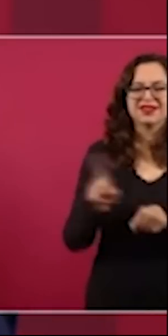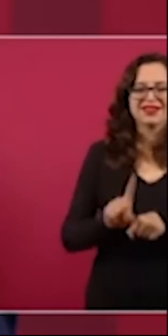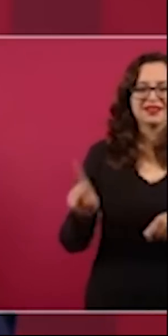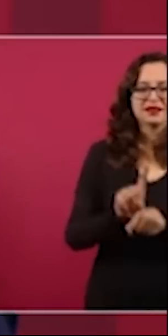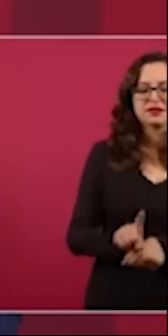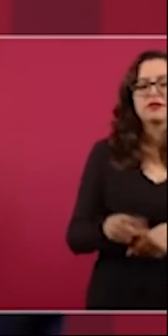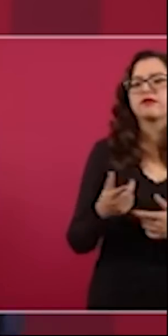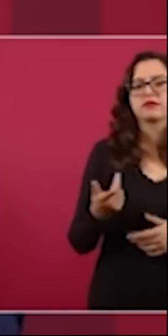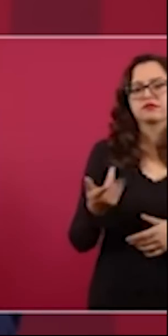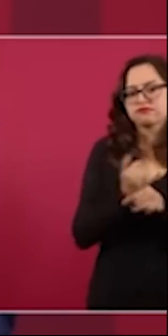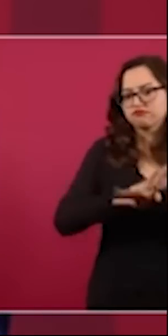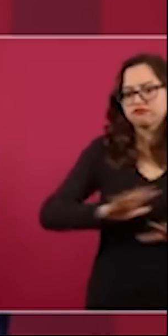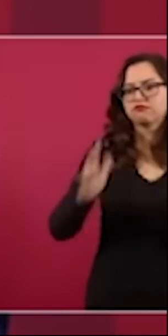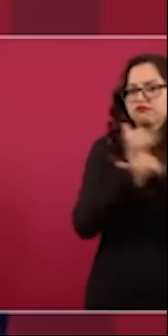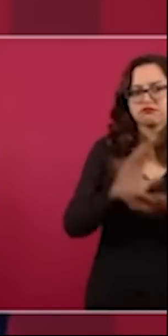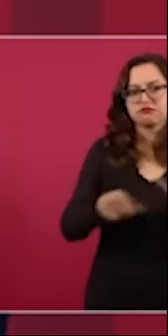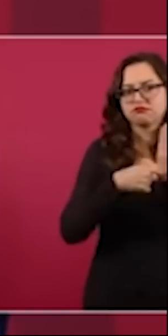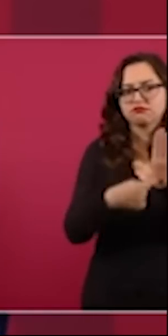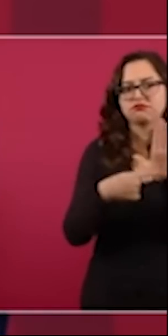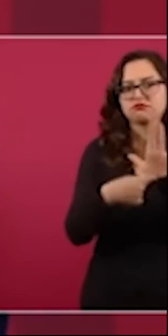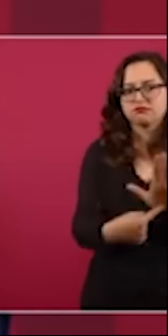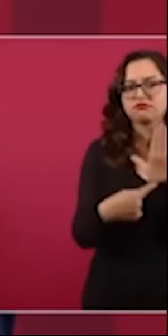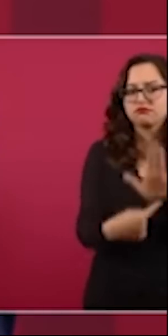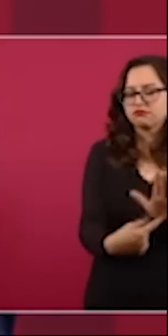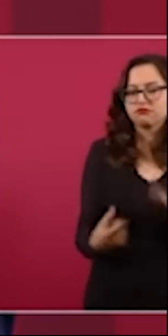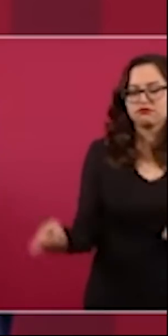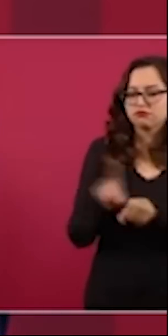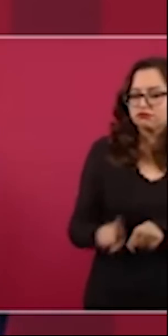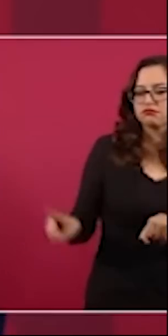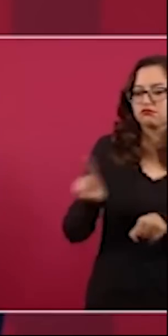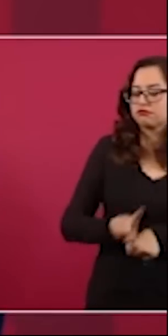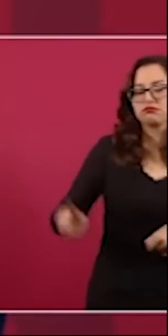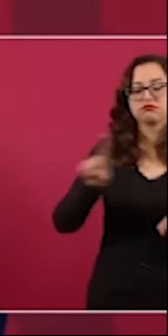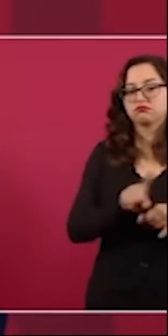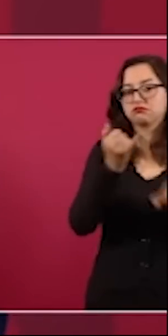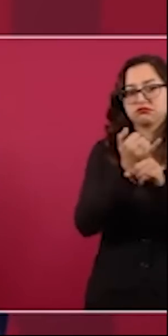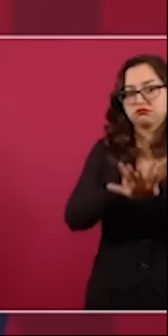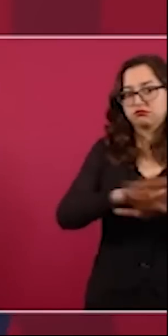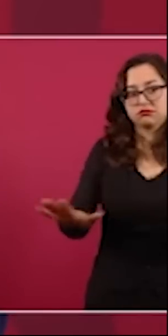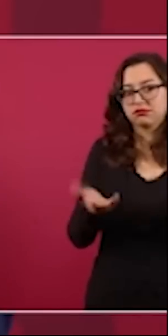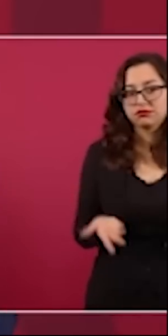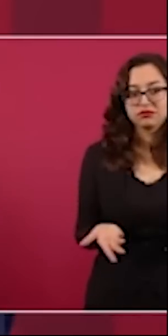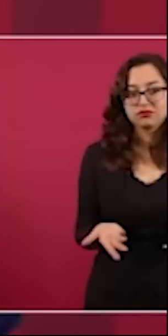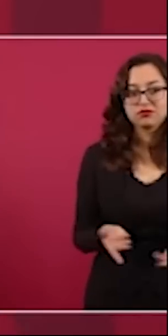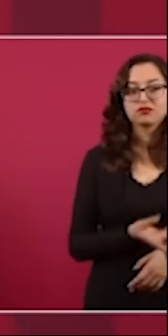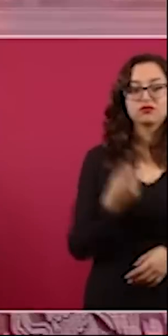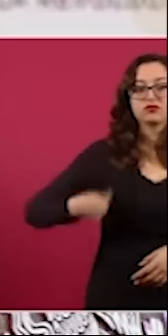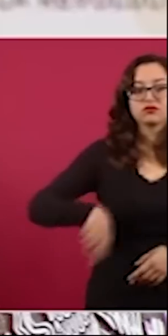todo por eso se informa diario nosotros tenemos